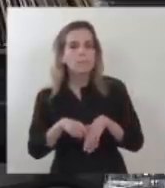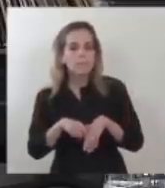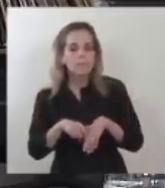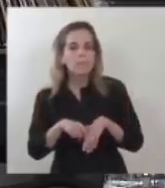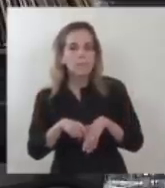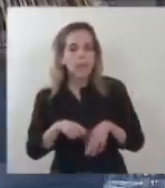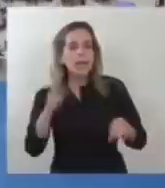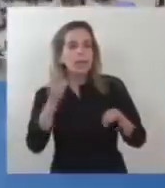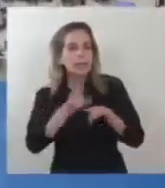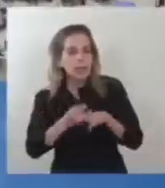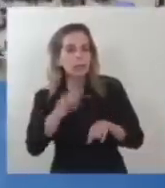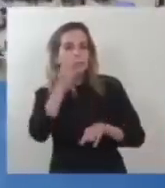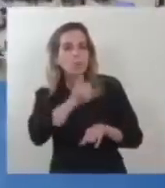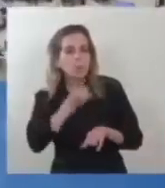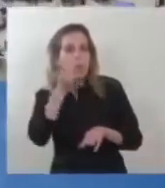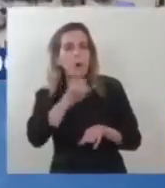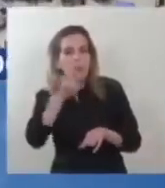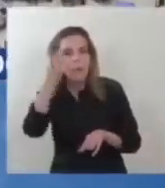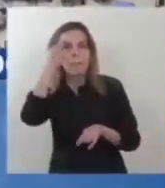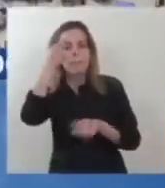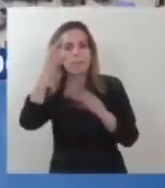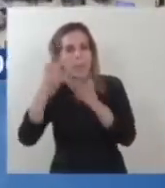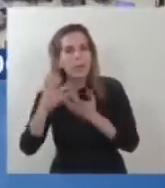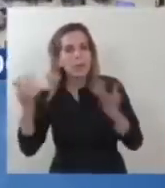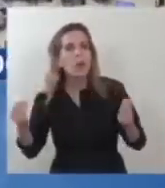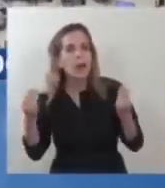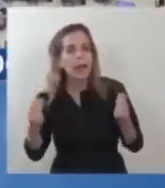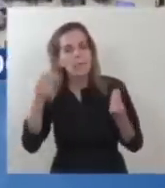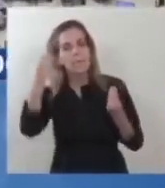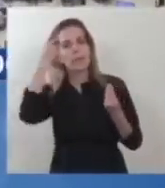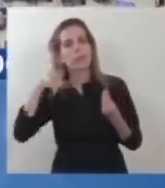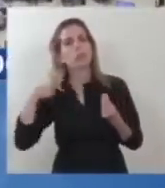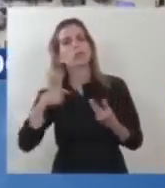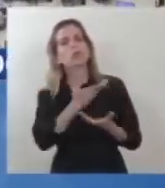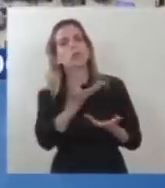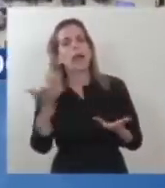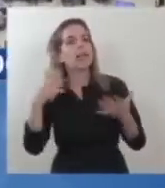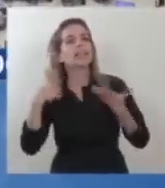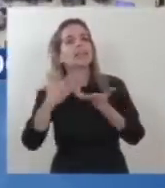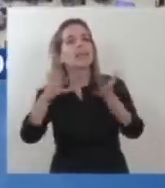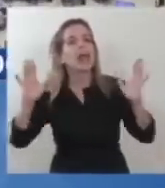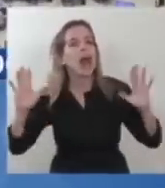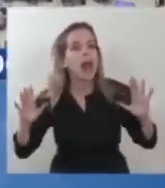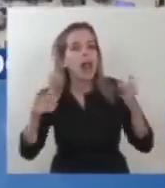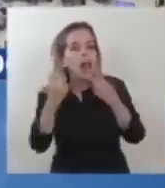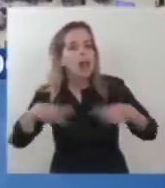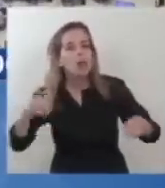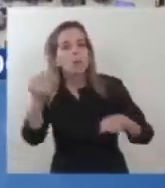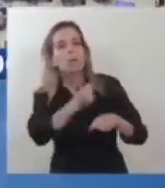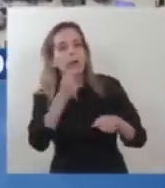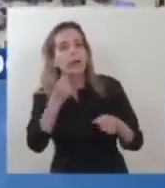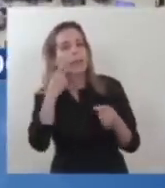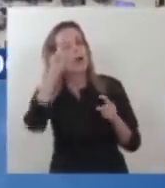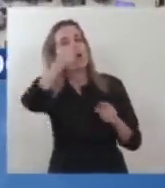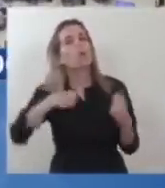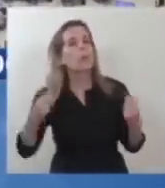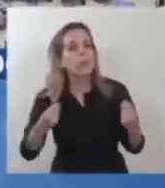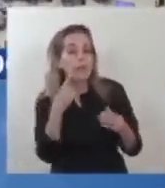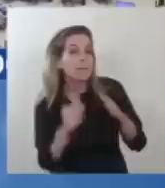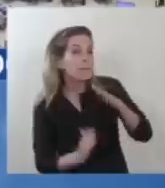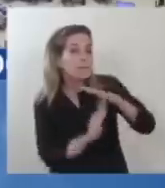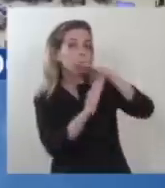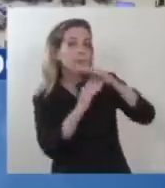comento que la riqueza de las sociedades está dada en el desarrollo de la educación,